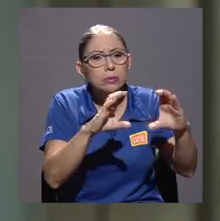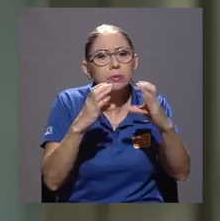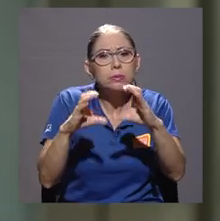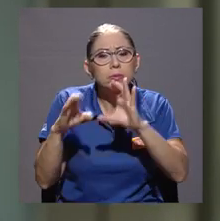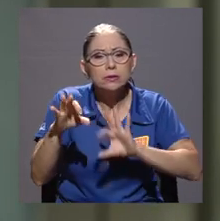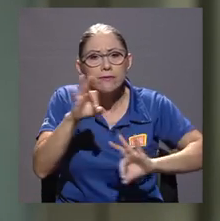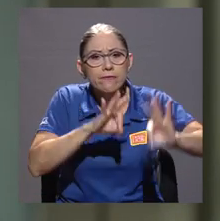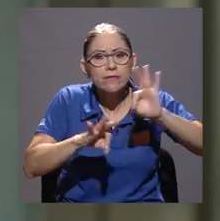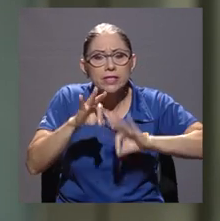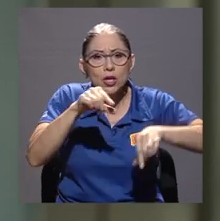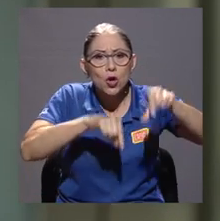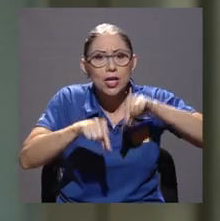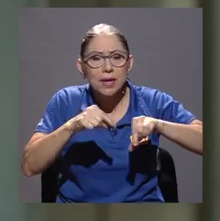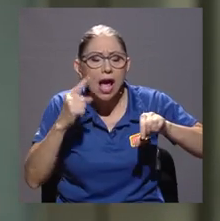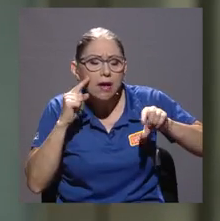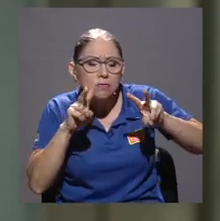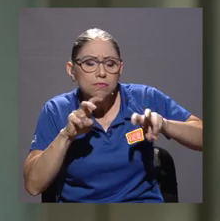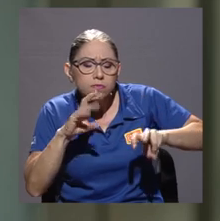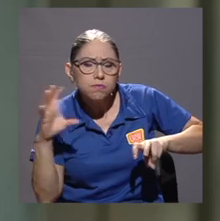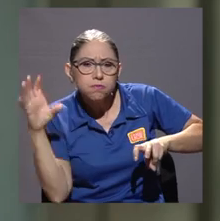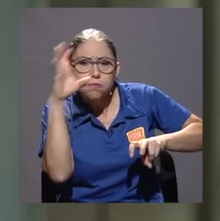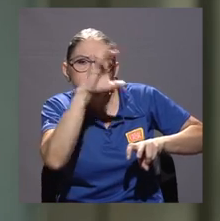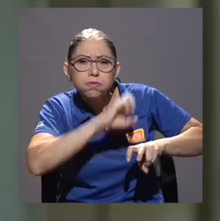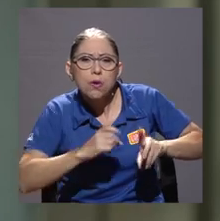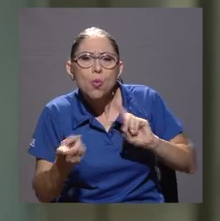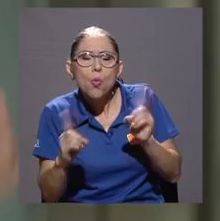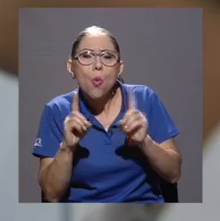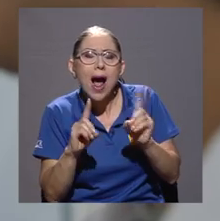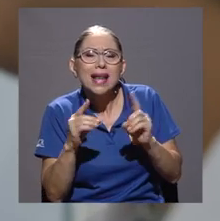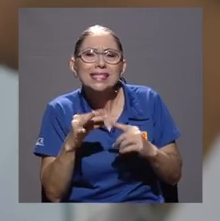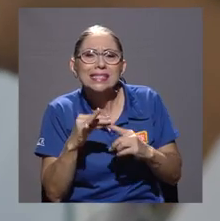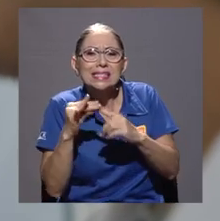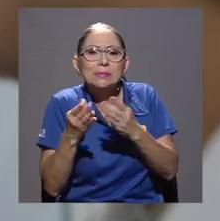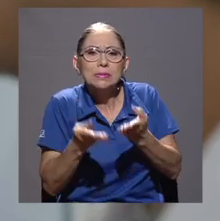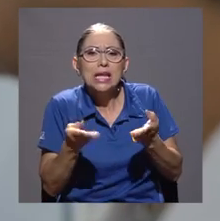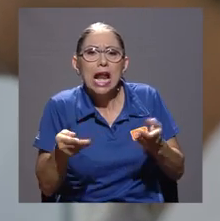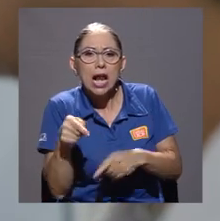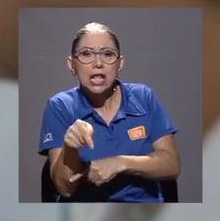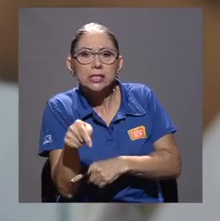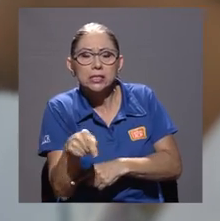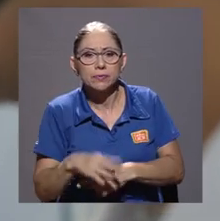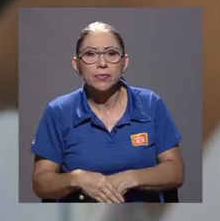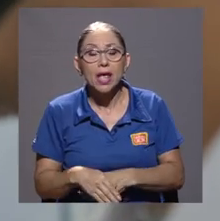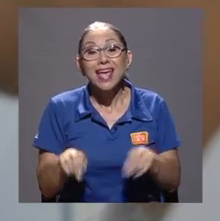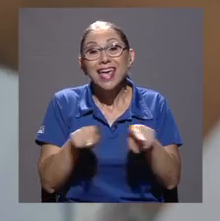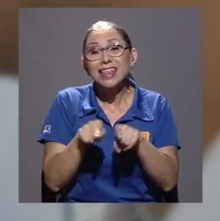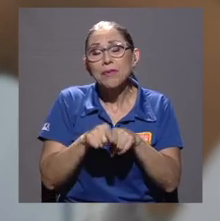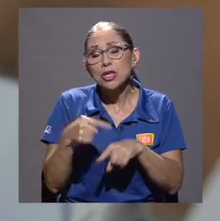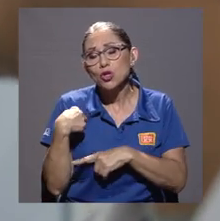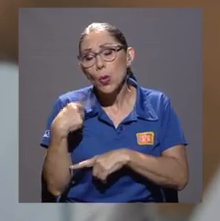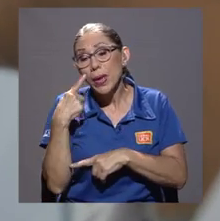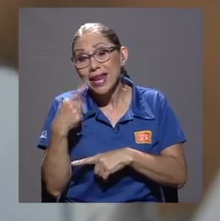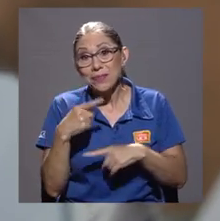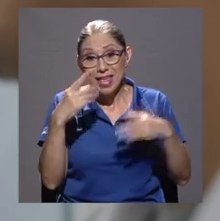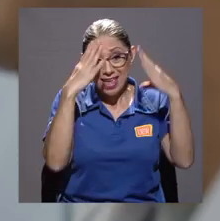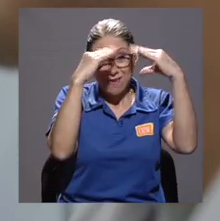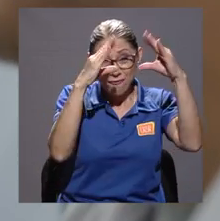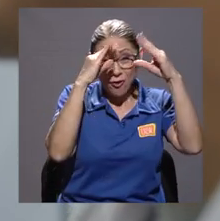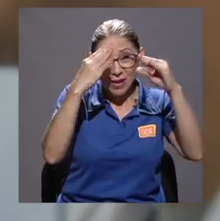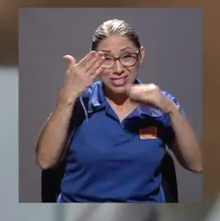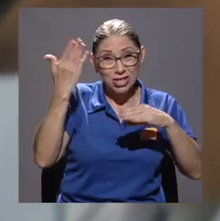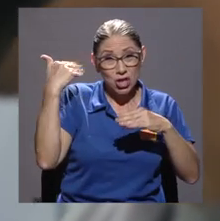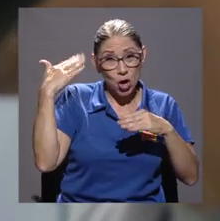me permiten identificar qué minerales estaban usando en estas piezas y luego estoy tratando de ver si hay alguna relación entre la información